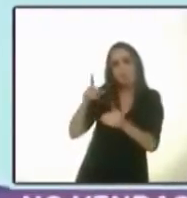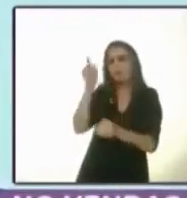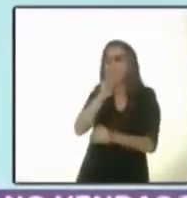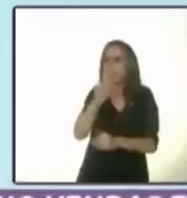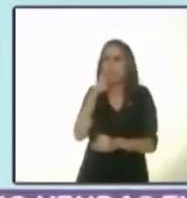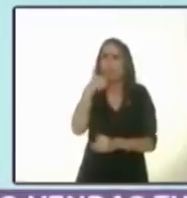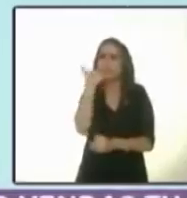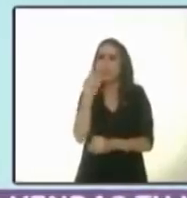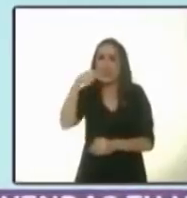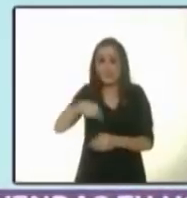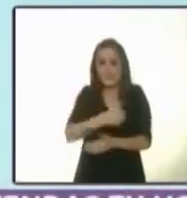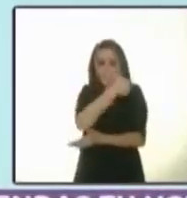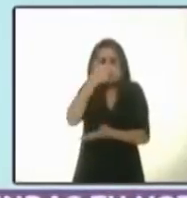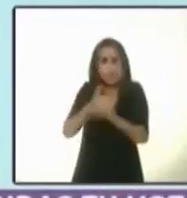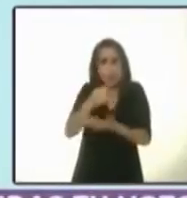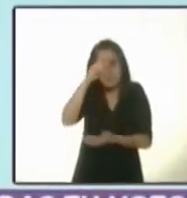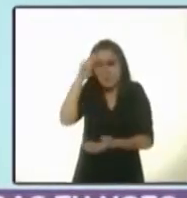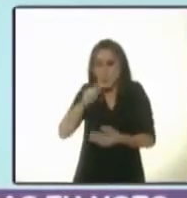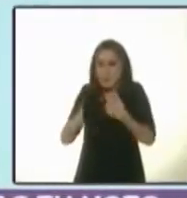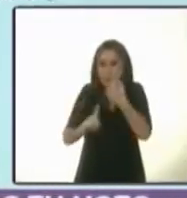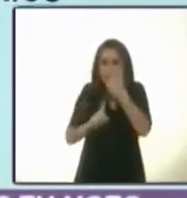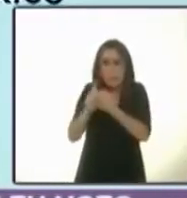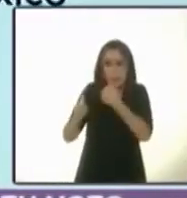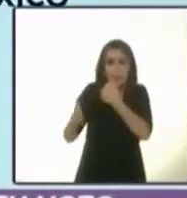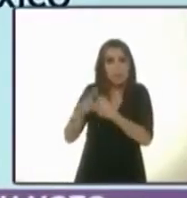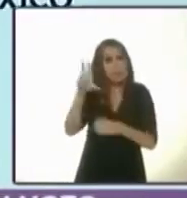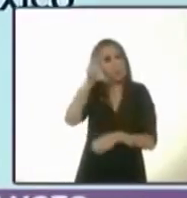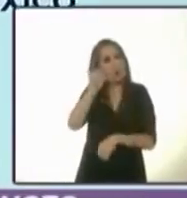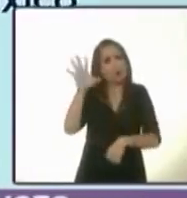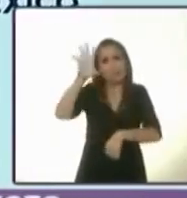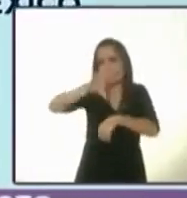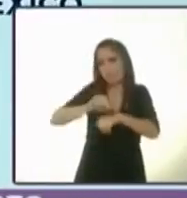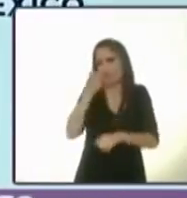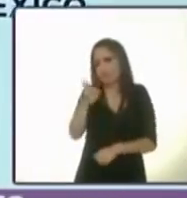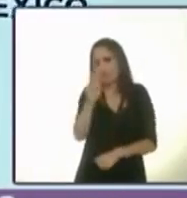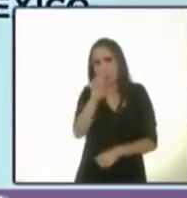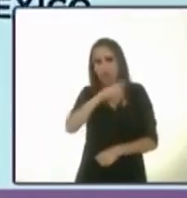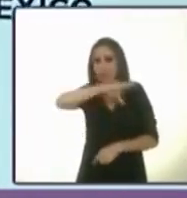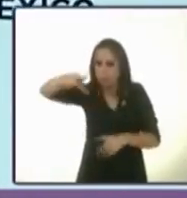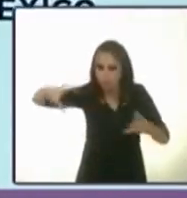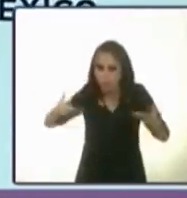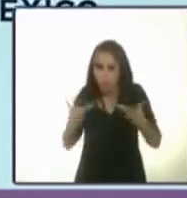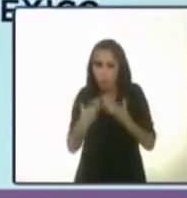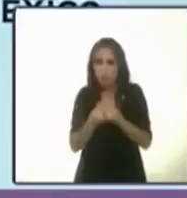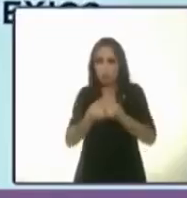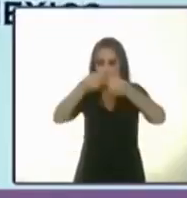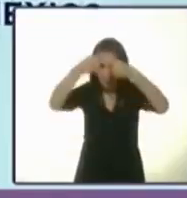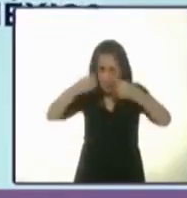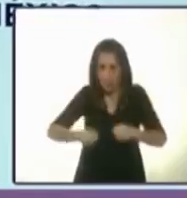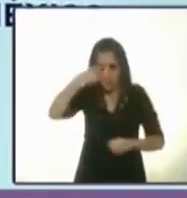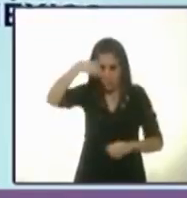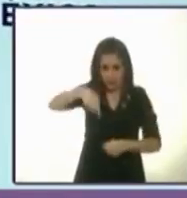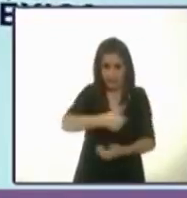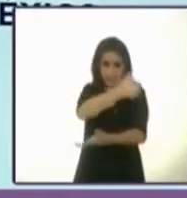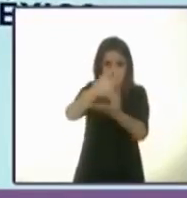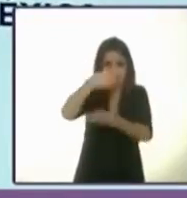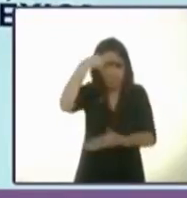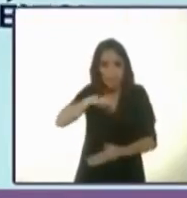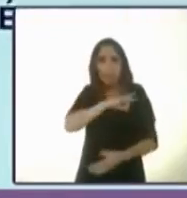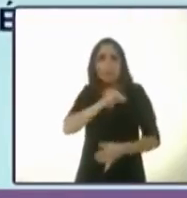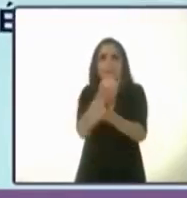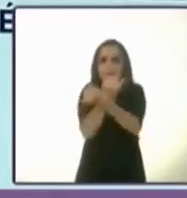ciudad se vuelva a convertir en una regencia. No lo podemos permitir. Vayamos juntos a garantizar que esta ciudad siga siendo